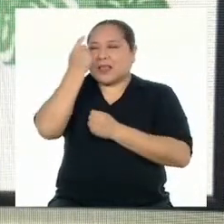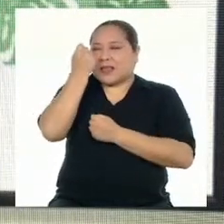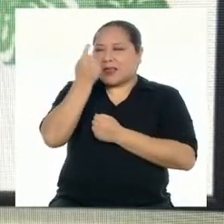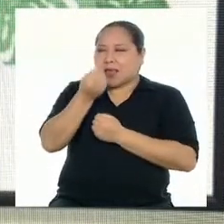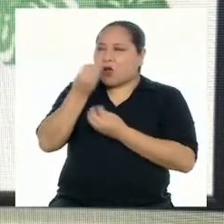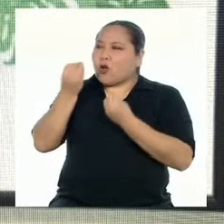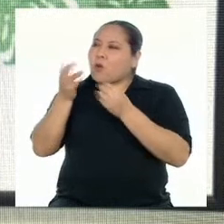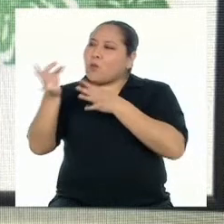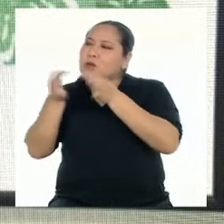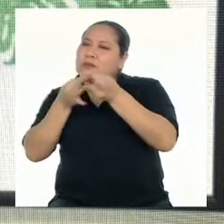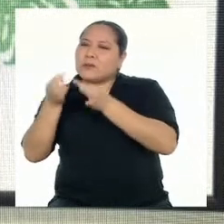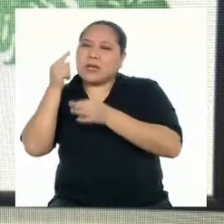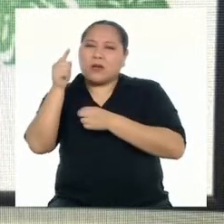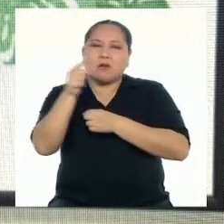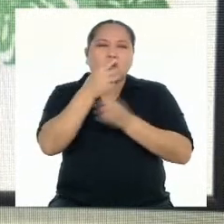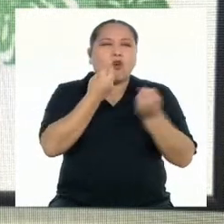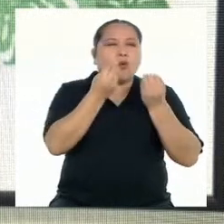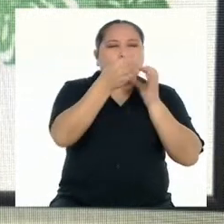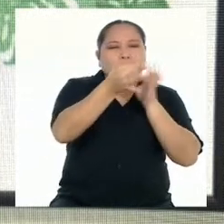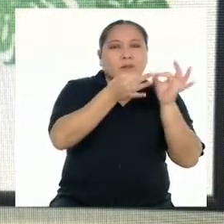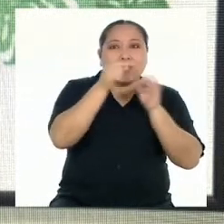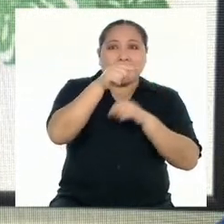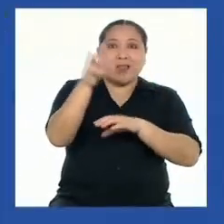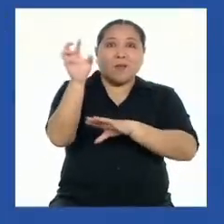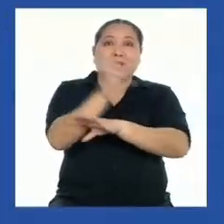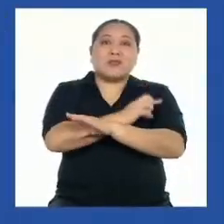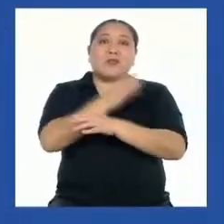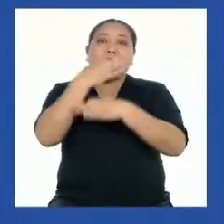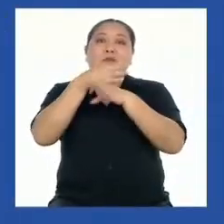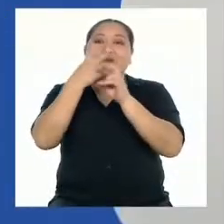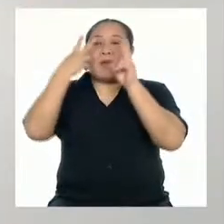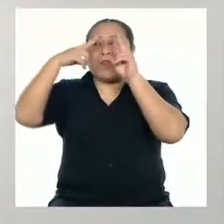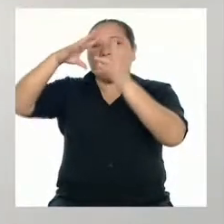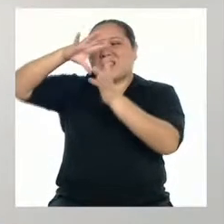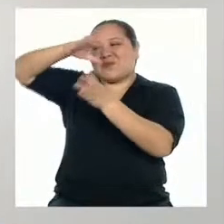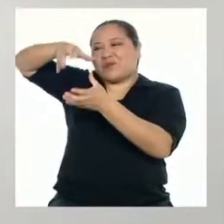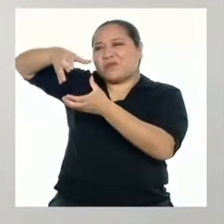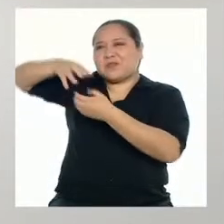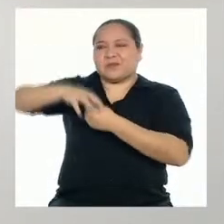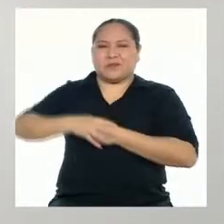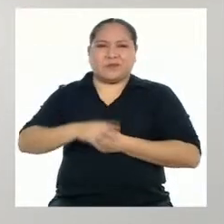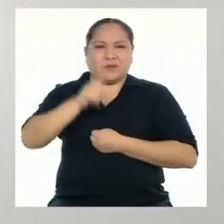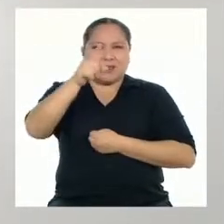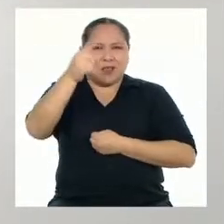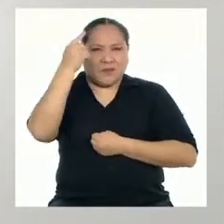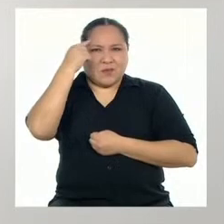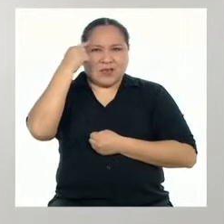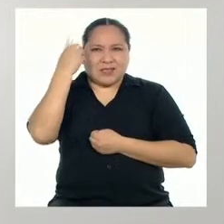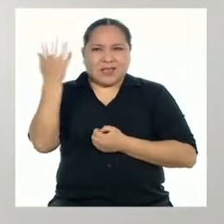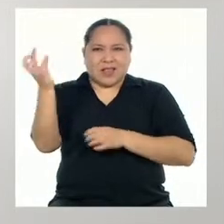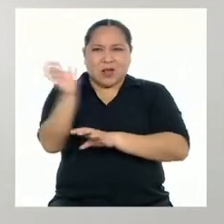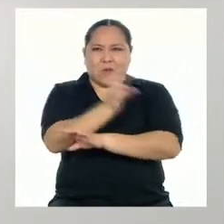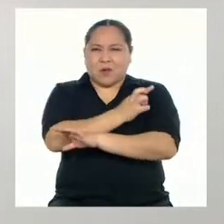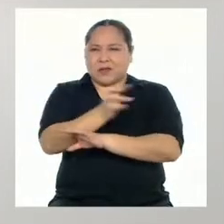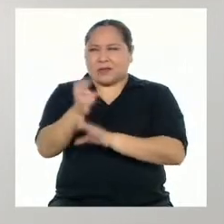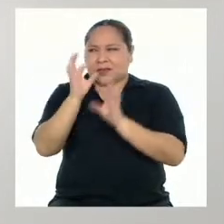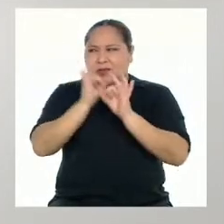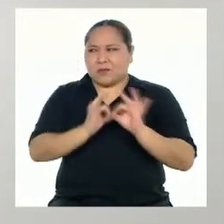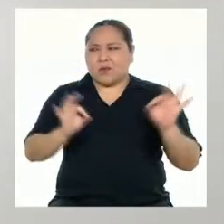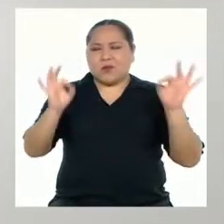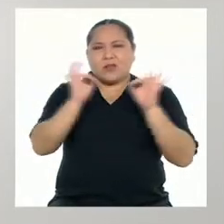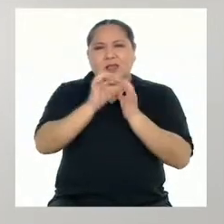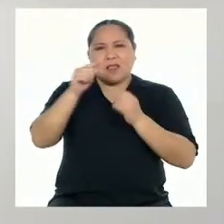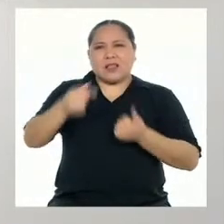explicarlas. La poesía es una forma de ver el mundo. ¿Por qué creen que la poesía es importante